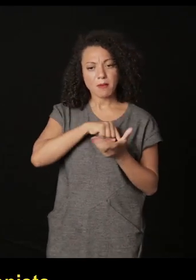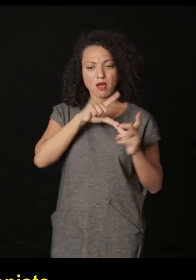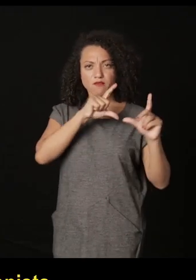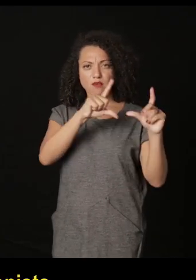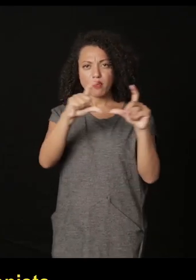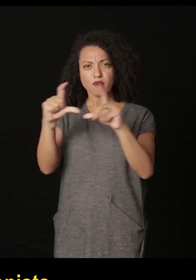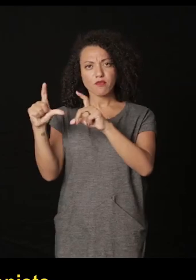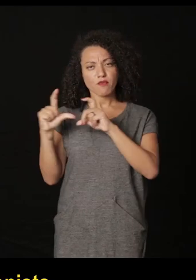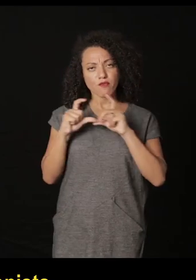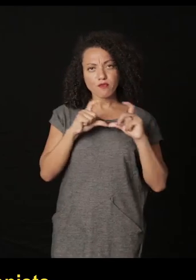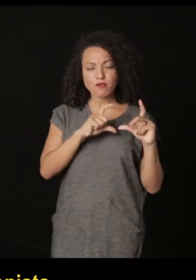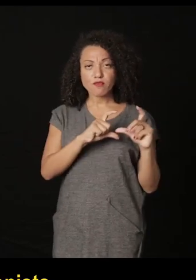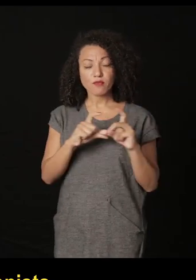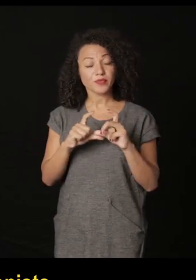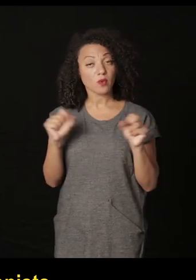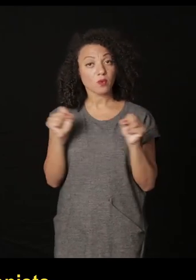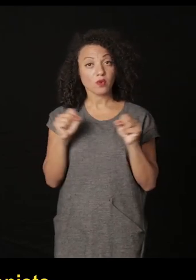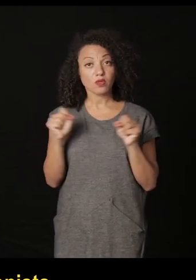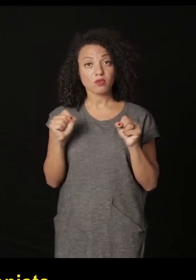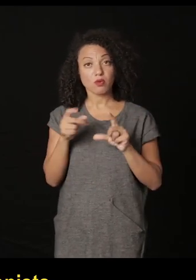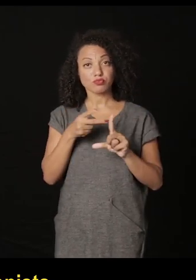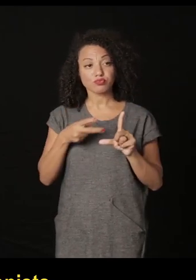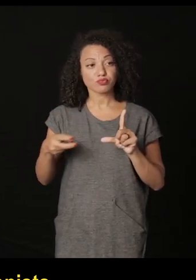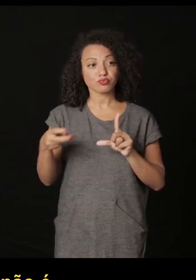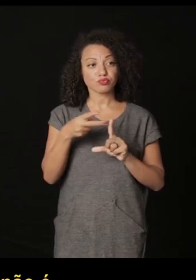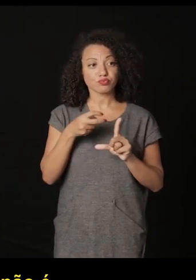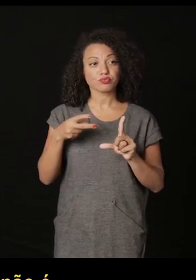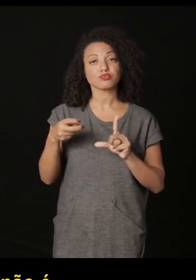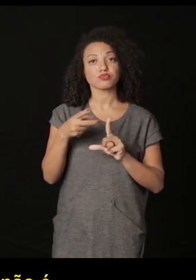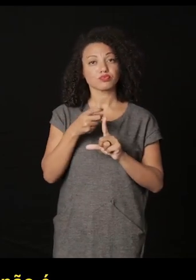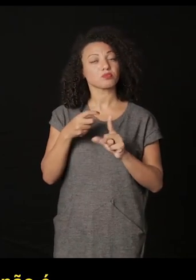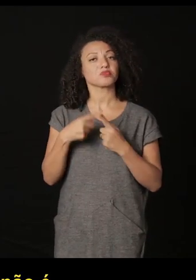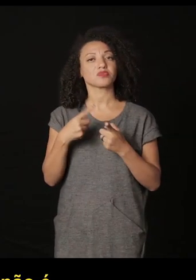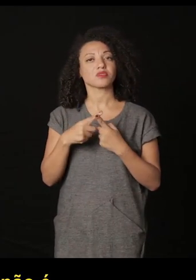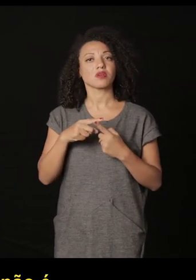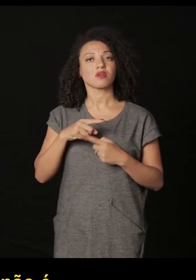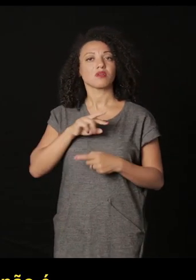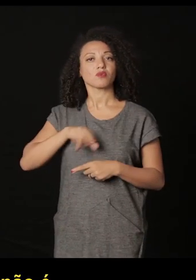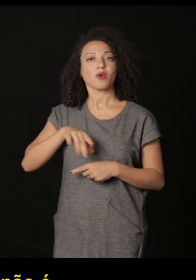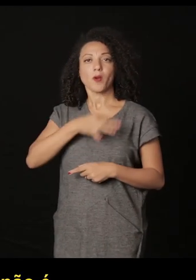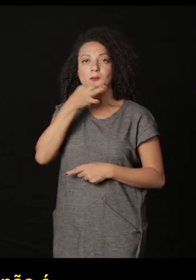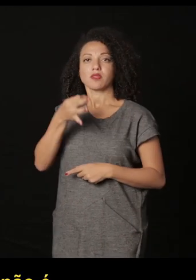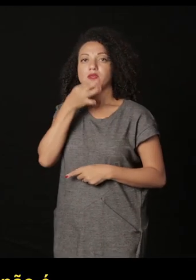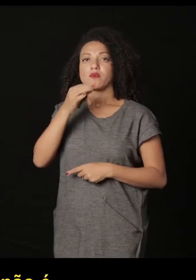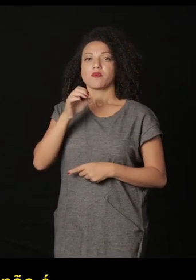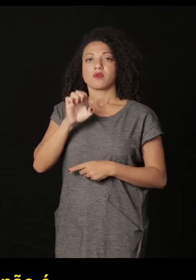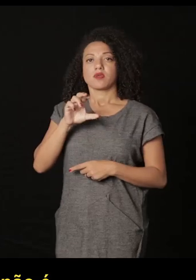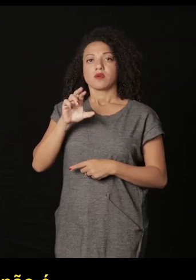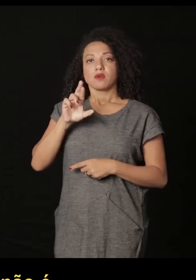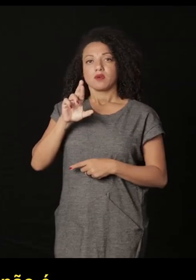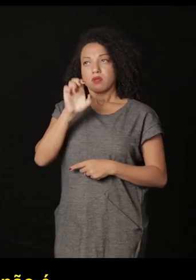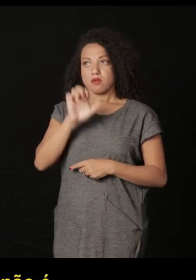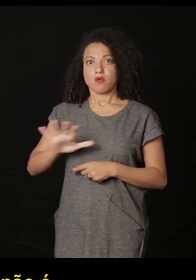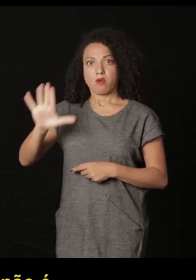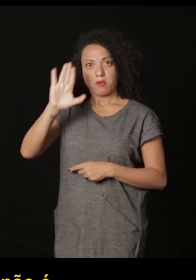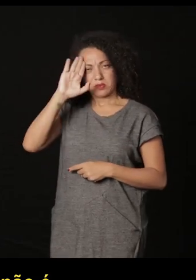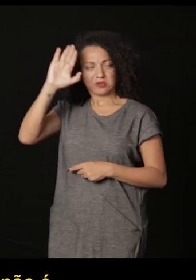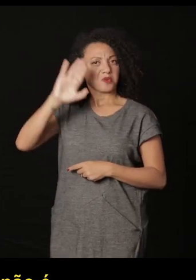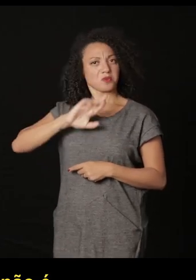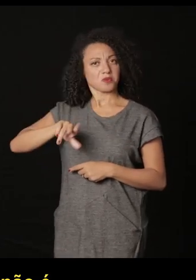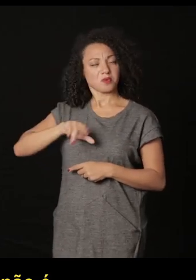se fotografando como protagonista de las imágenes. Yo adoro esta leitura porque no es una visión